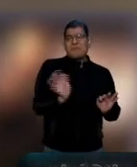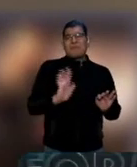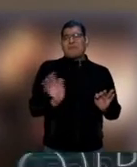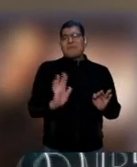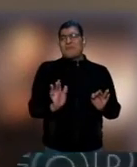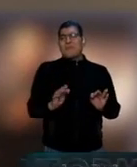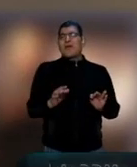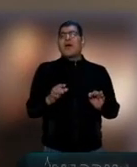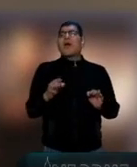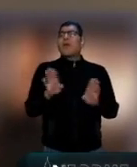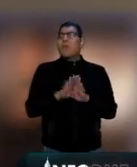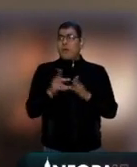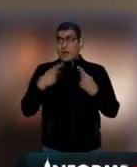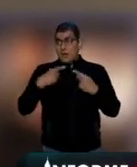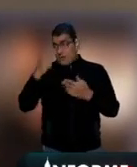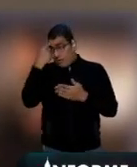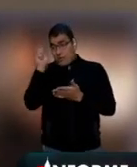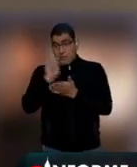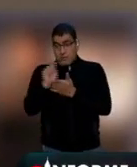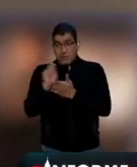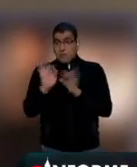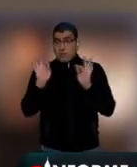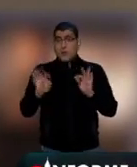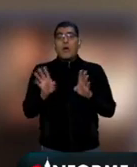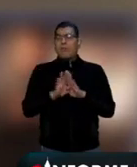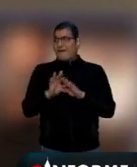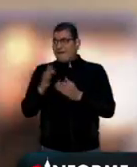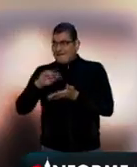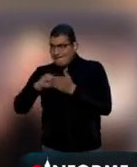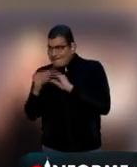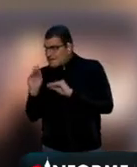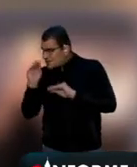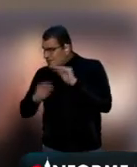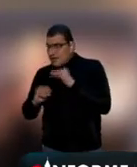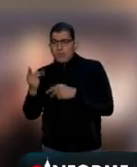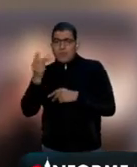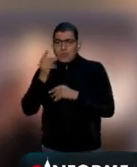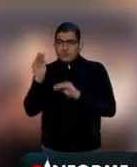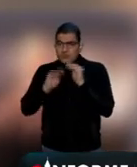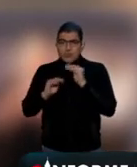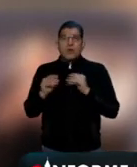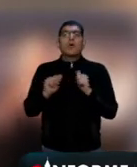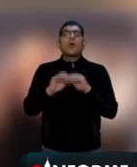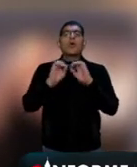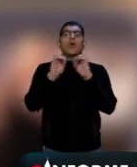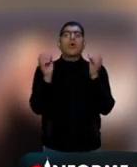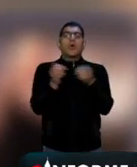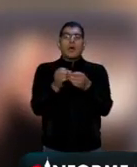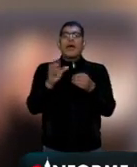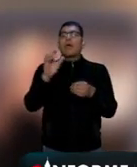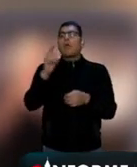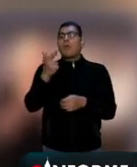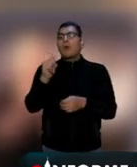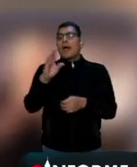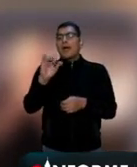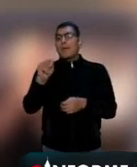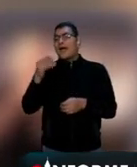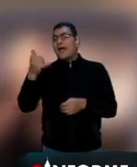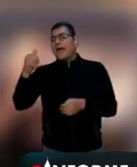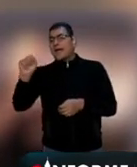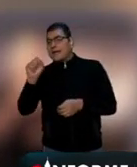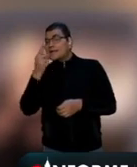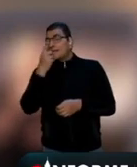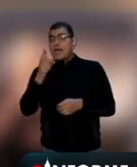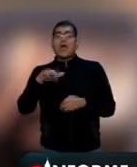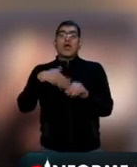No es una obra de un autor. Es una maquinación política. Y una organización llamada Guacamayas que se dice